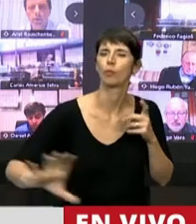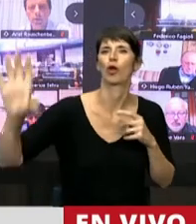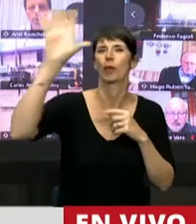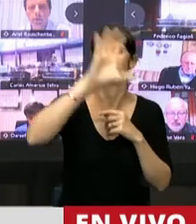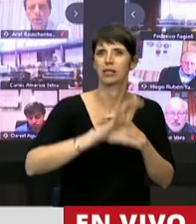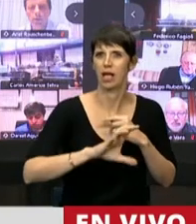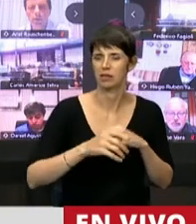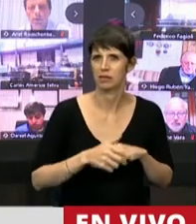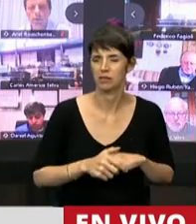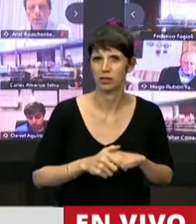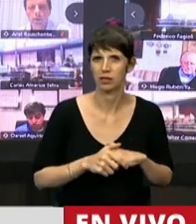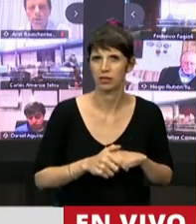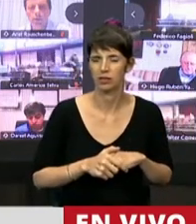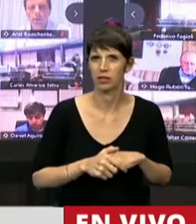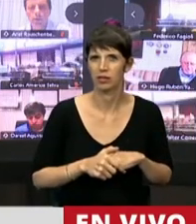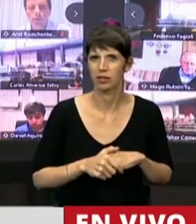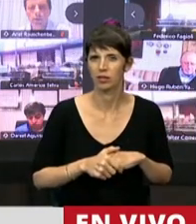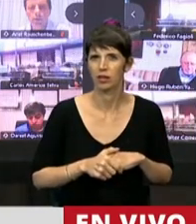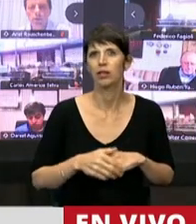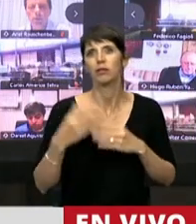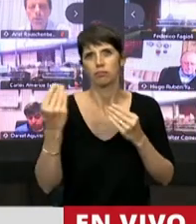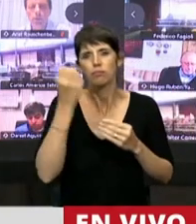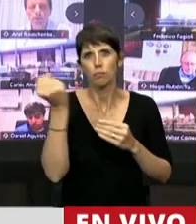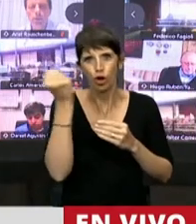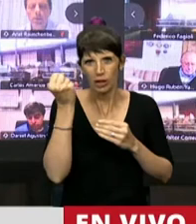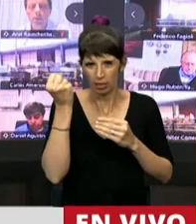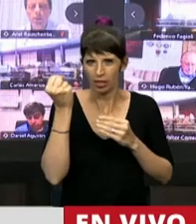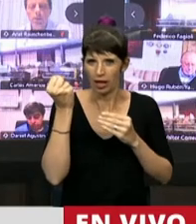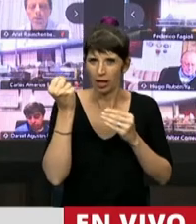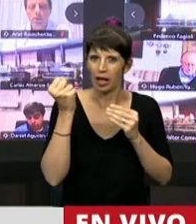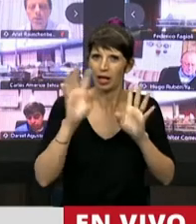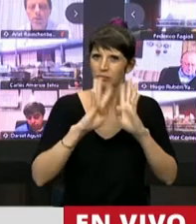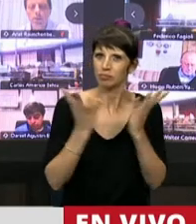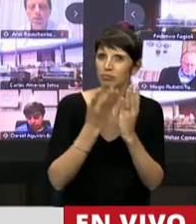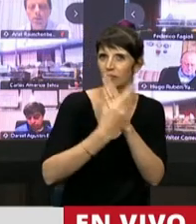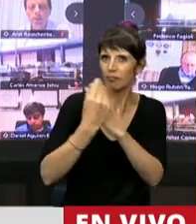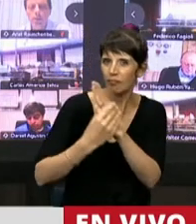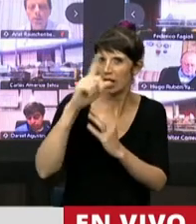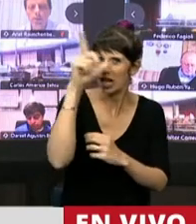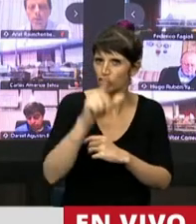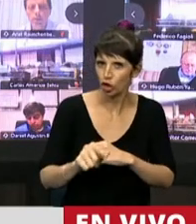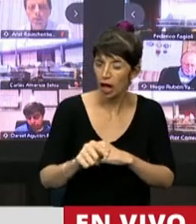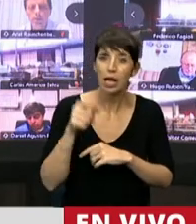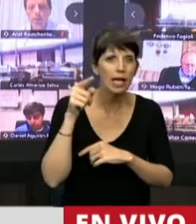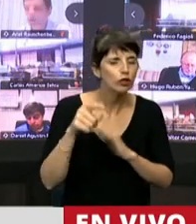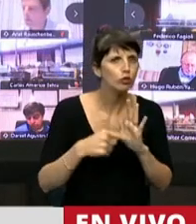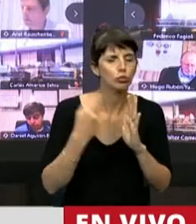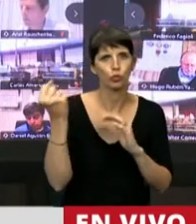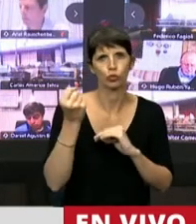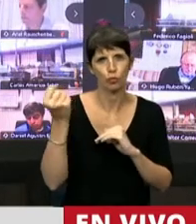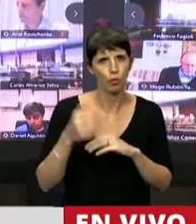presencia un tanto obligatoria del Gabinete Nacional. Y esto creo que marca un hecho importantísimo.